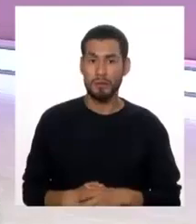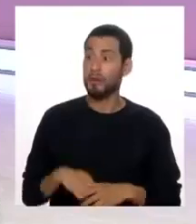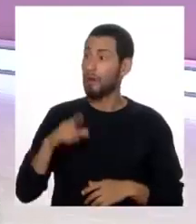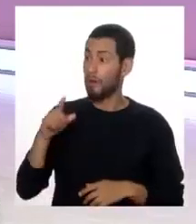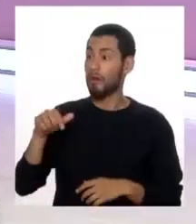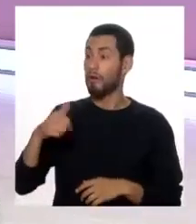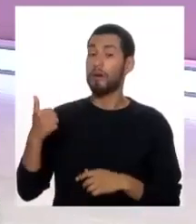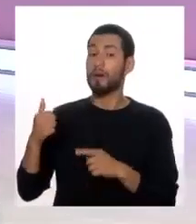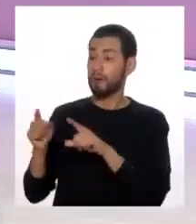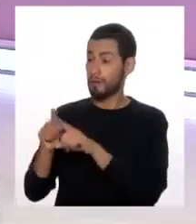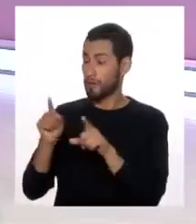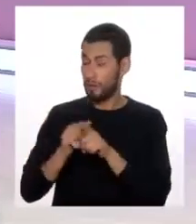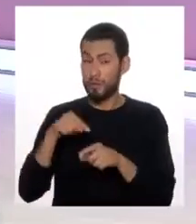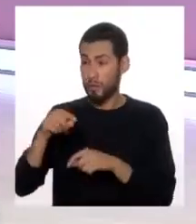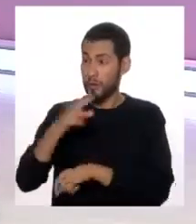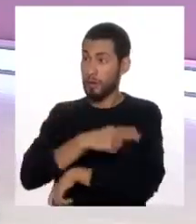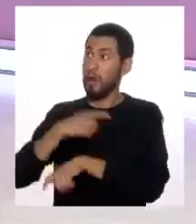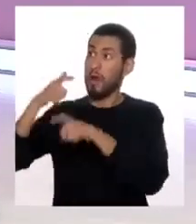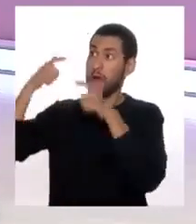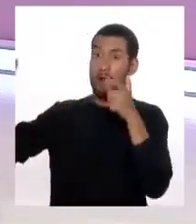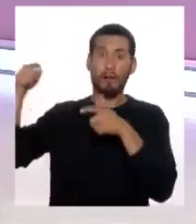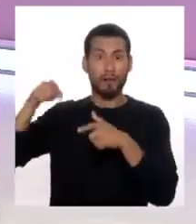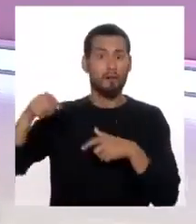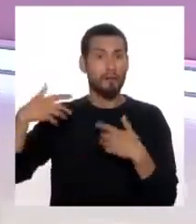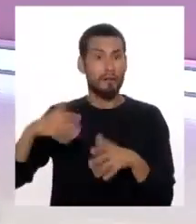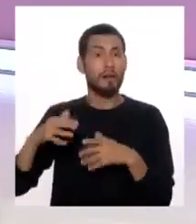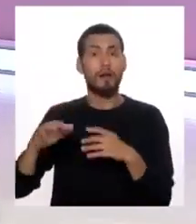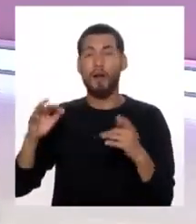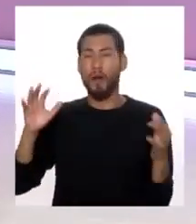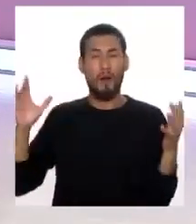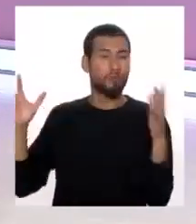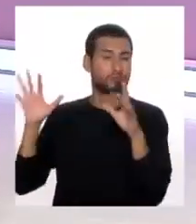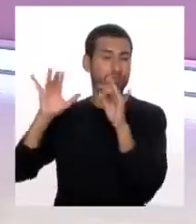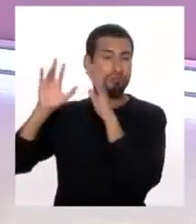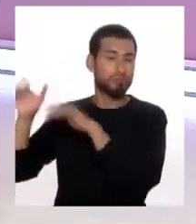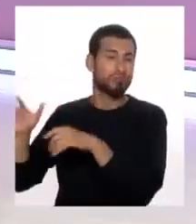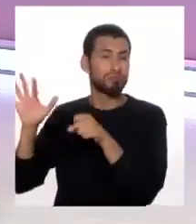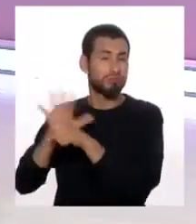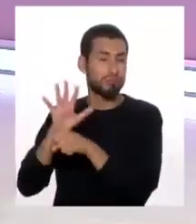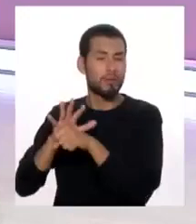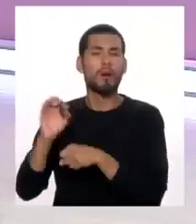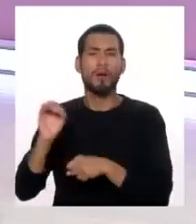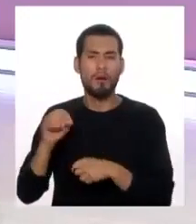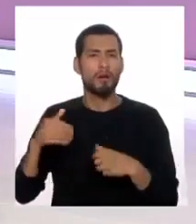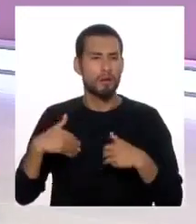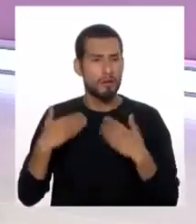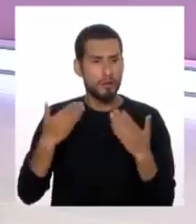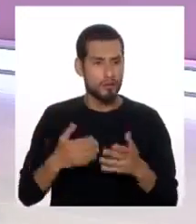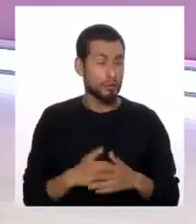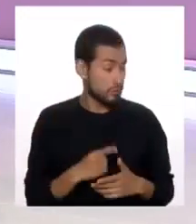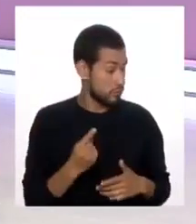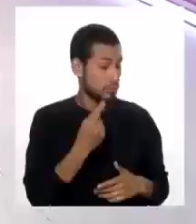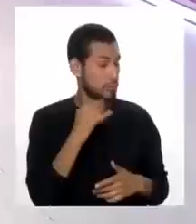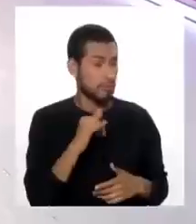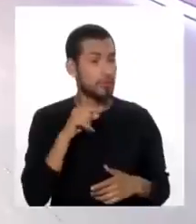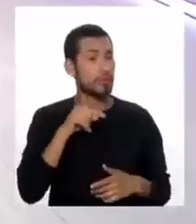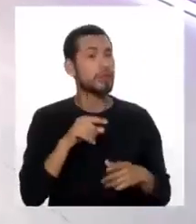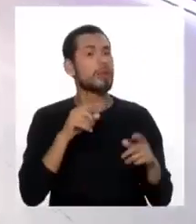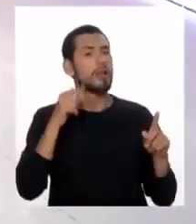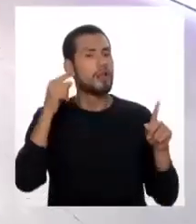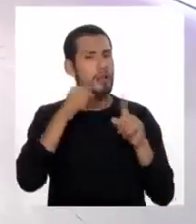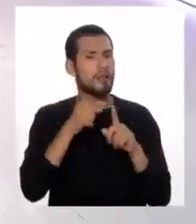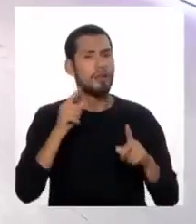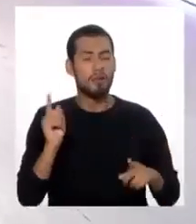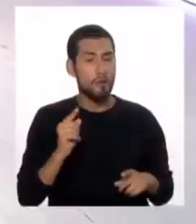más, doctor, no solamente a los grandes hospitales que a veces ya estamos con las citas apretadas, sino también tenemos esta opción. No solamente eso, doctor Rosana, el tema